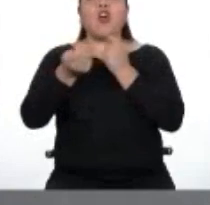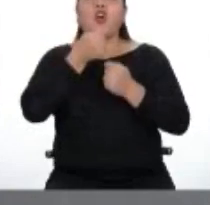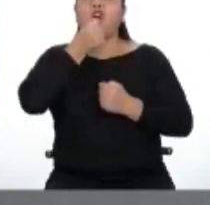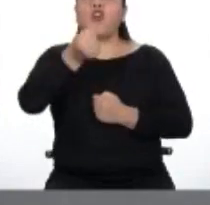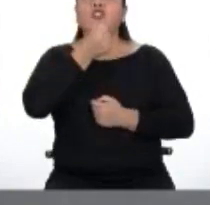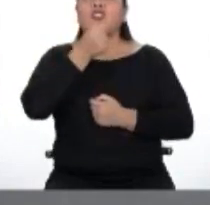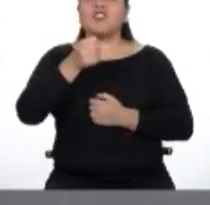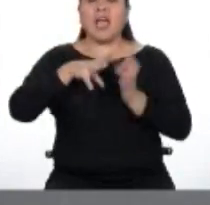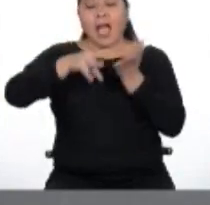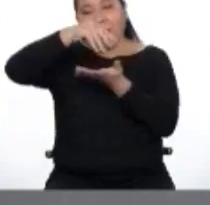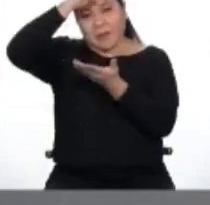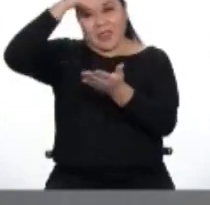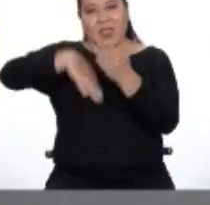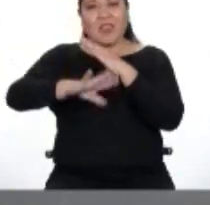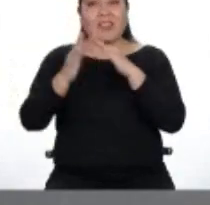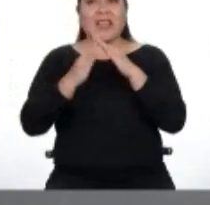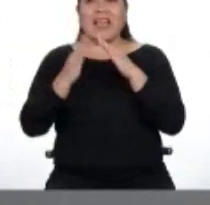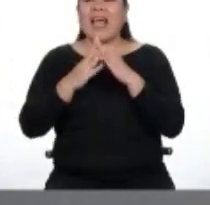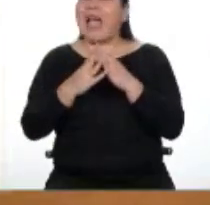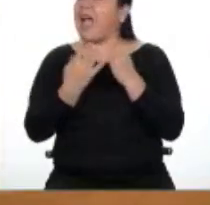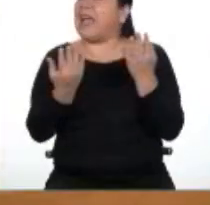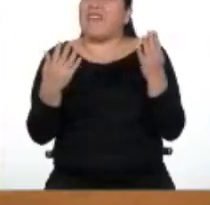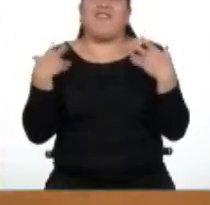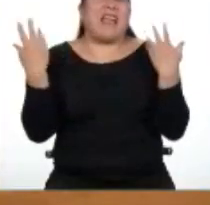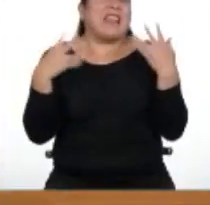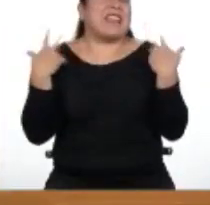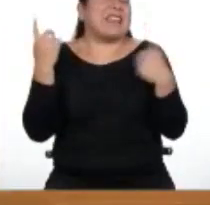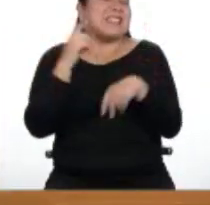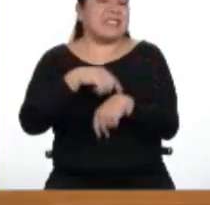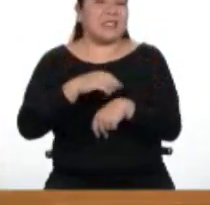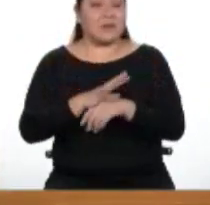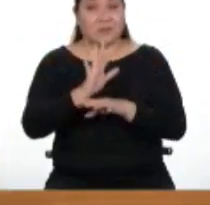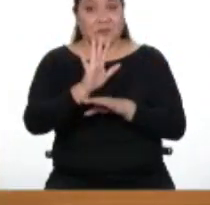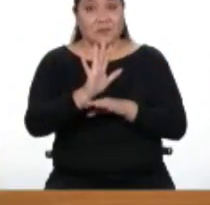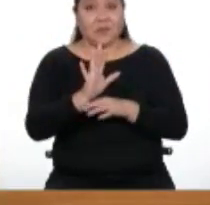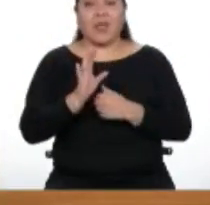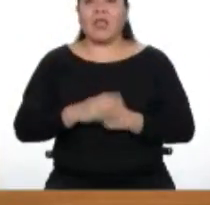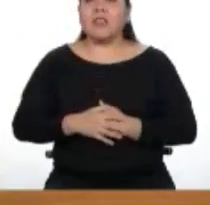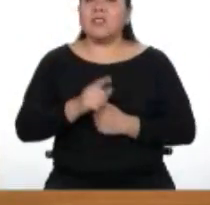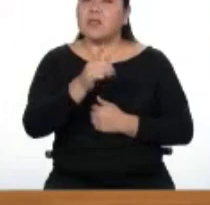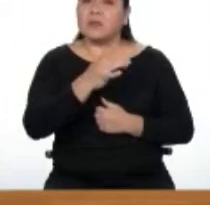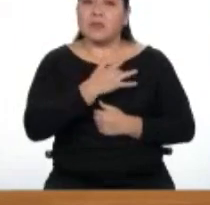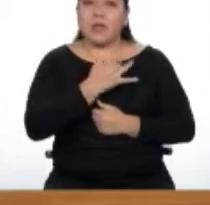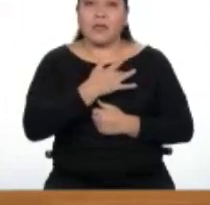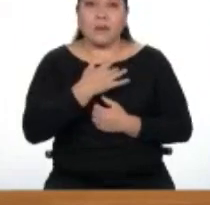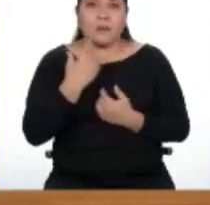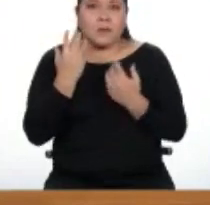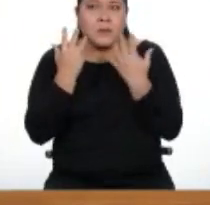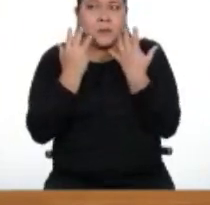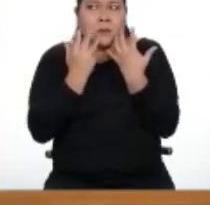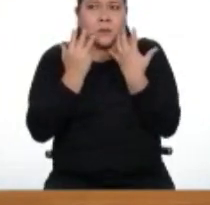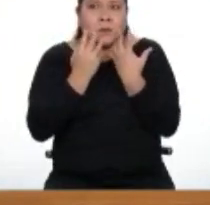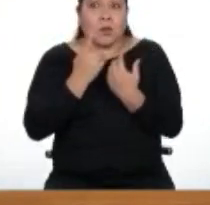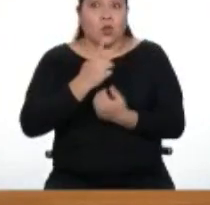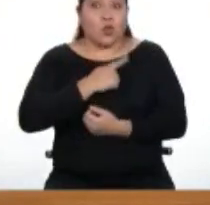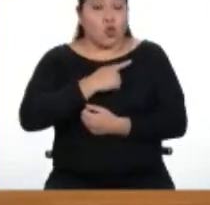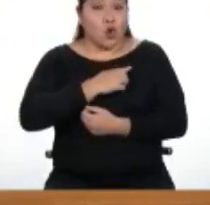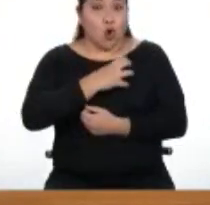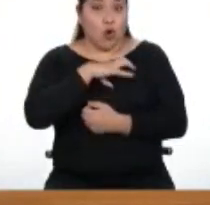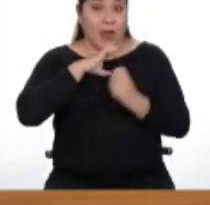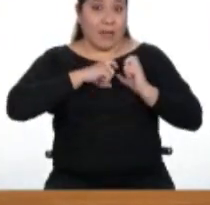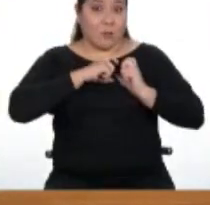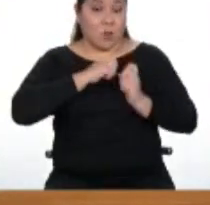tantos momentos felices en la vida! En cambio, si sentimos miedo, se acelera el corazón.